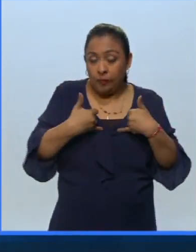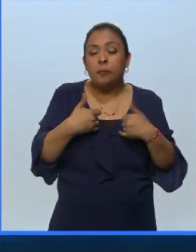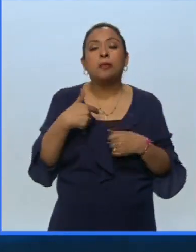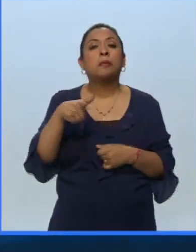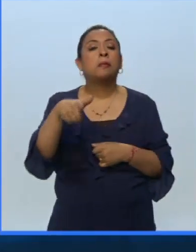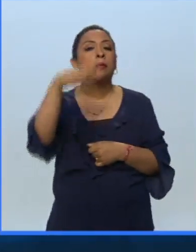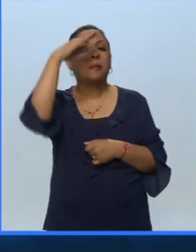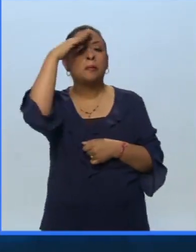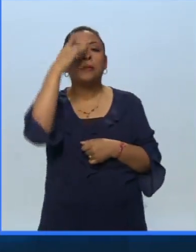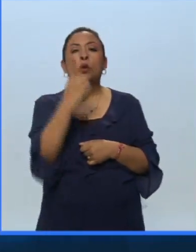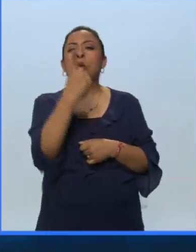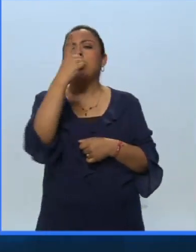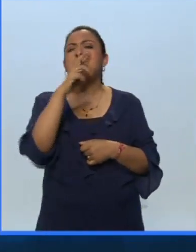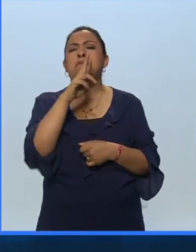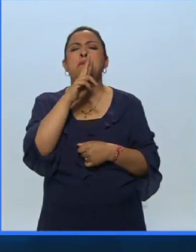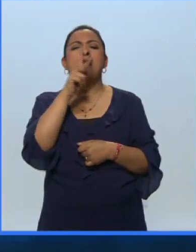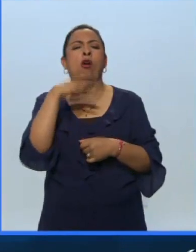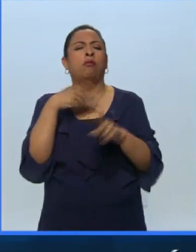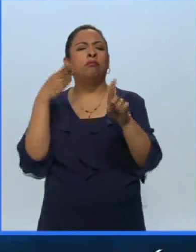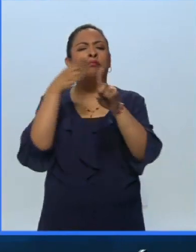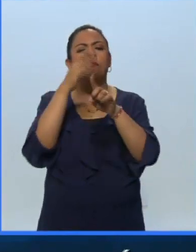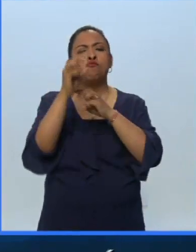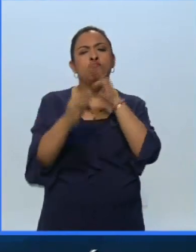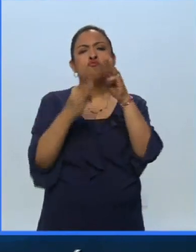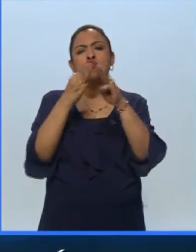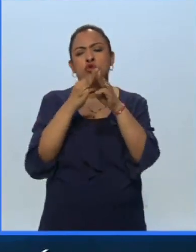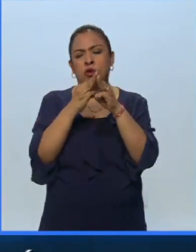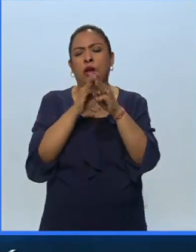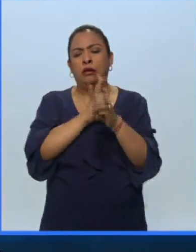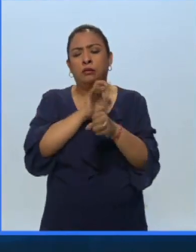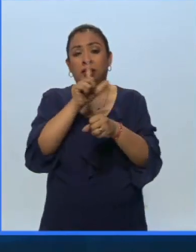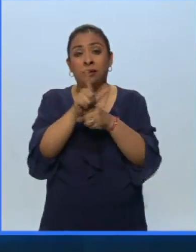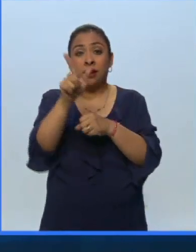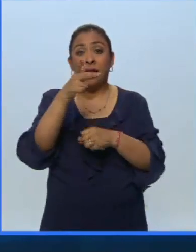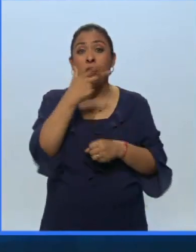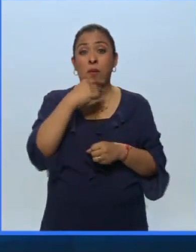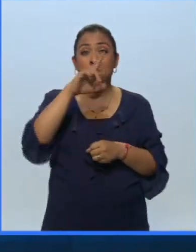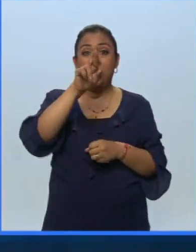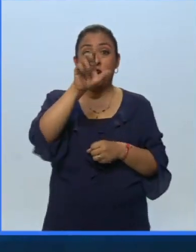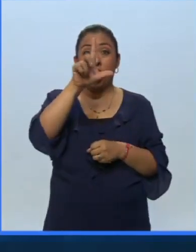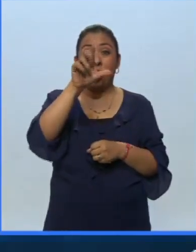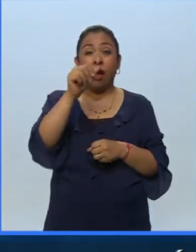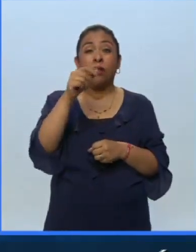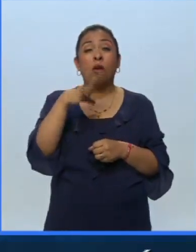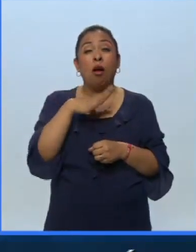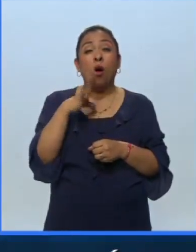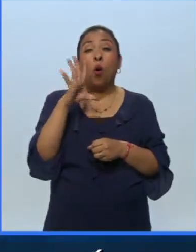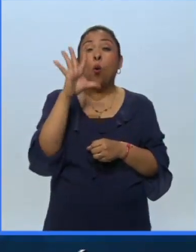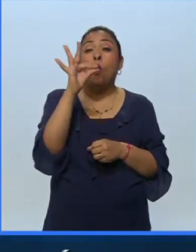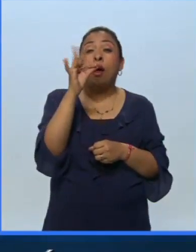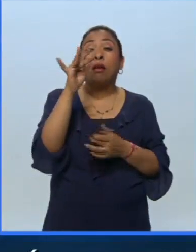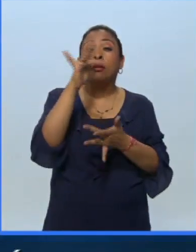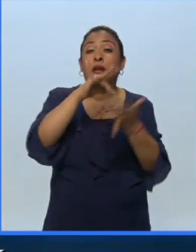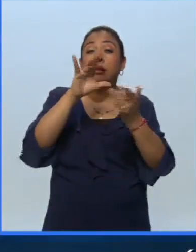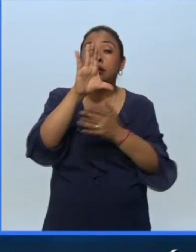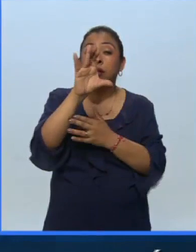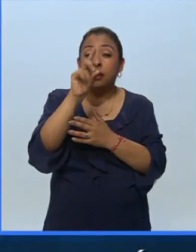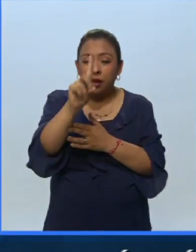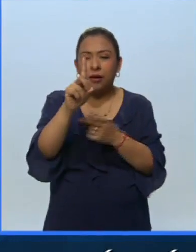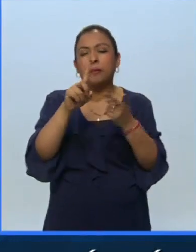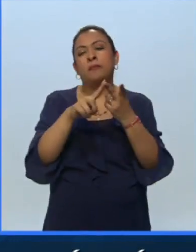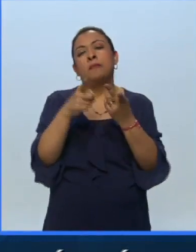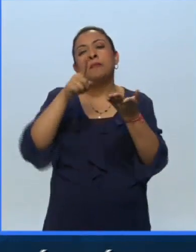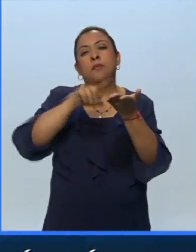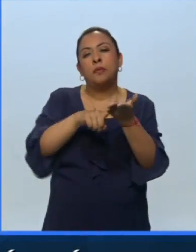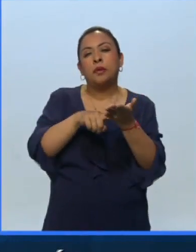Considerado como uno de los mejores especialistas del mundo, Rolando Ortiz ha grabado más de 40 discos. Su composición suítsu de